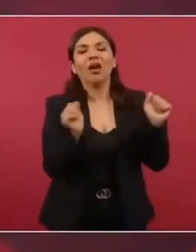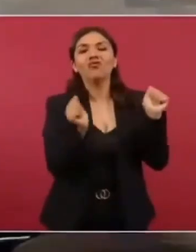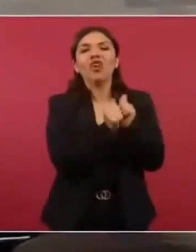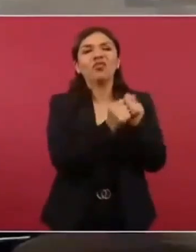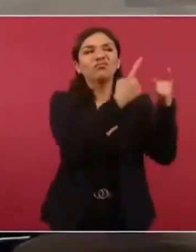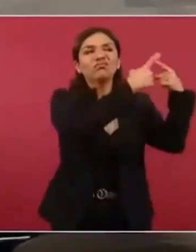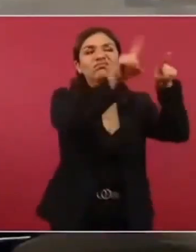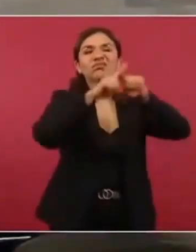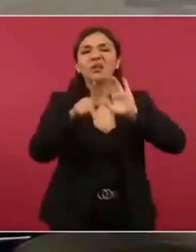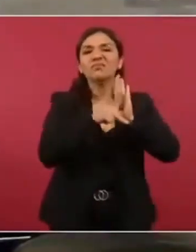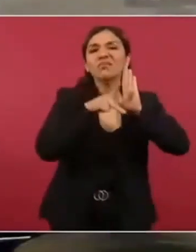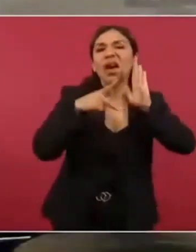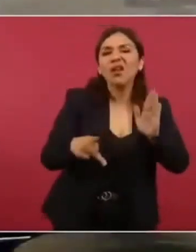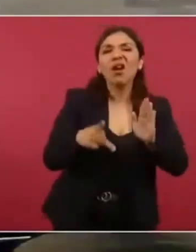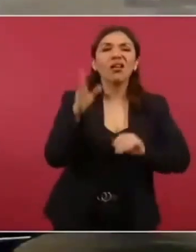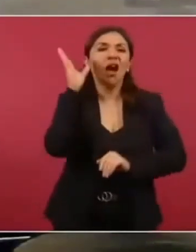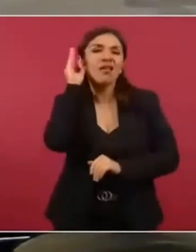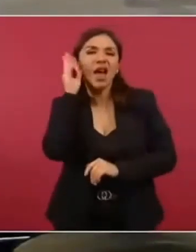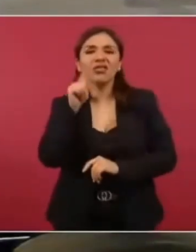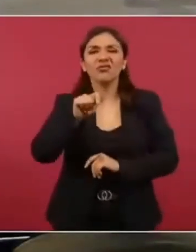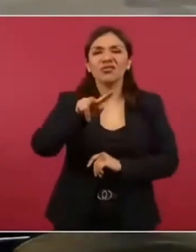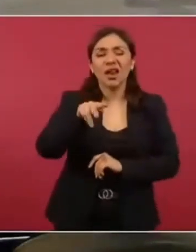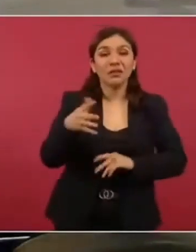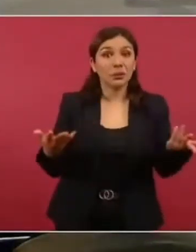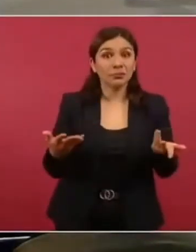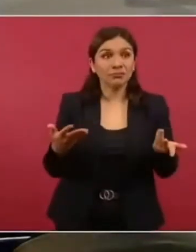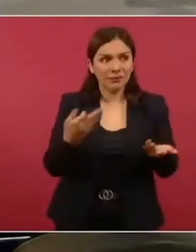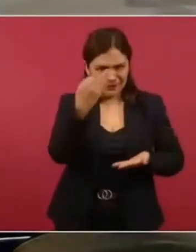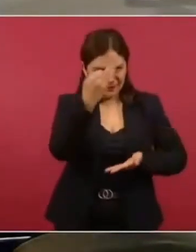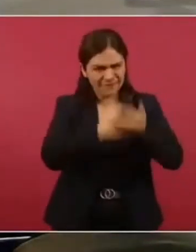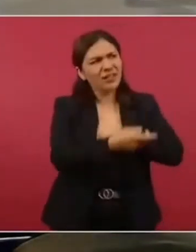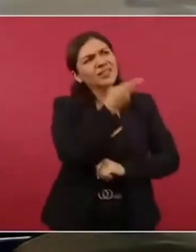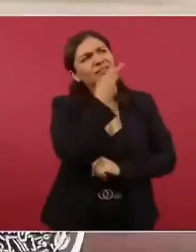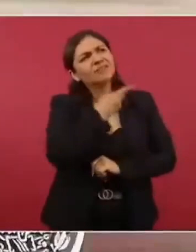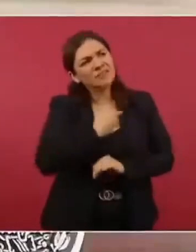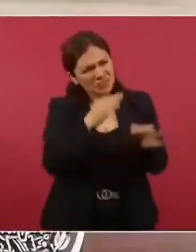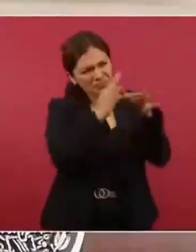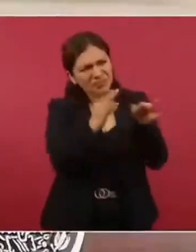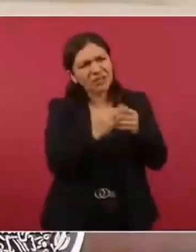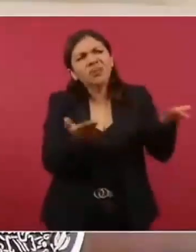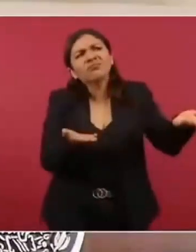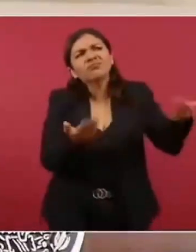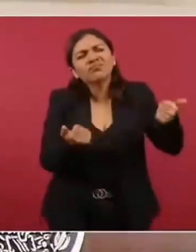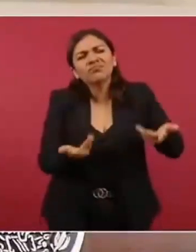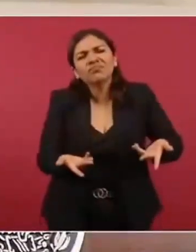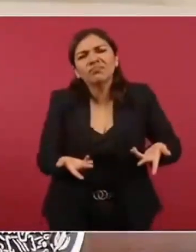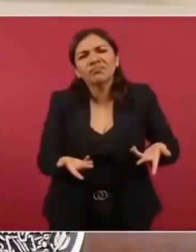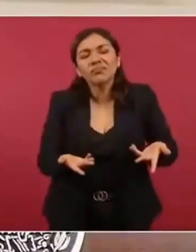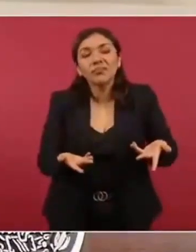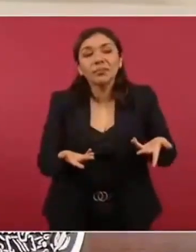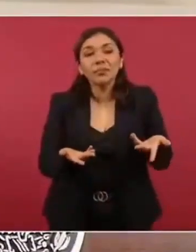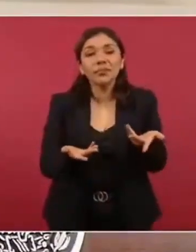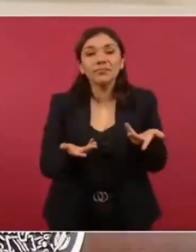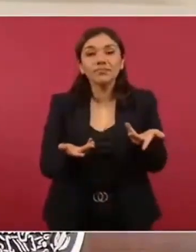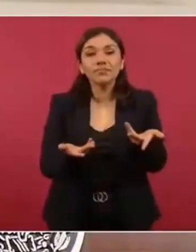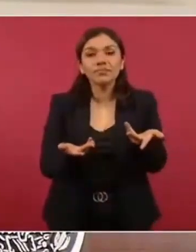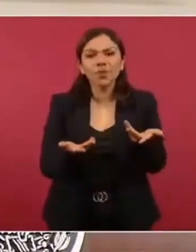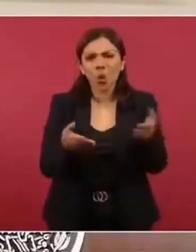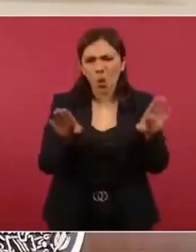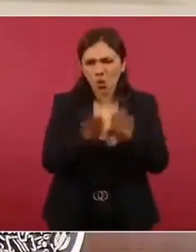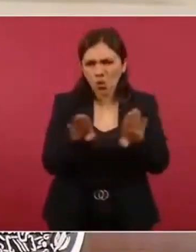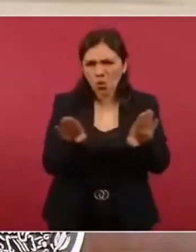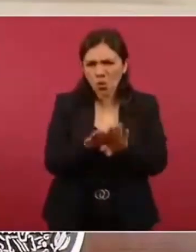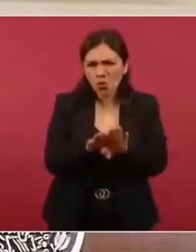O sea, nada más que nos explicara cómo